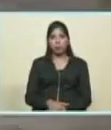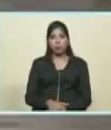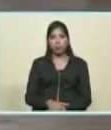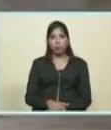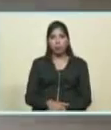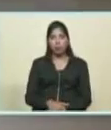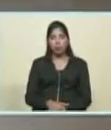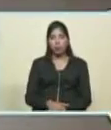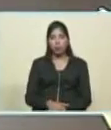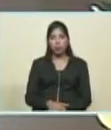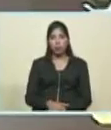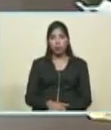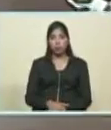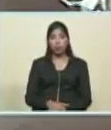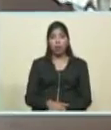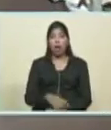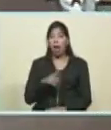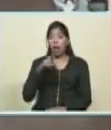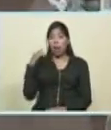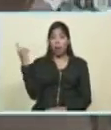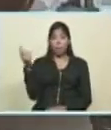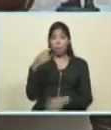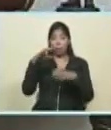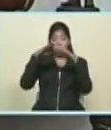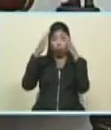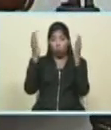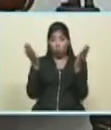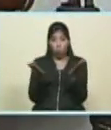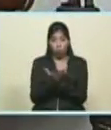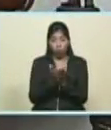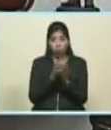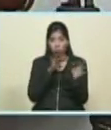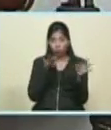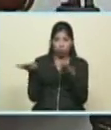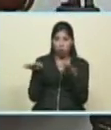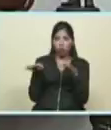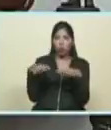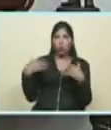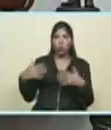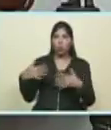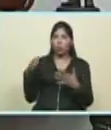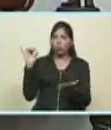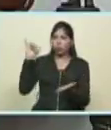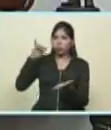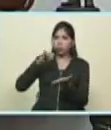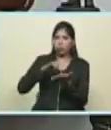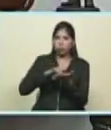dio la vuelta al mundo las imágenes de la llegada de nuestro C-130 del Hércules